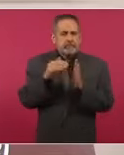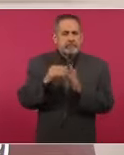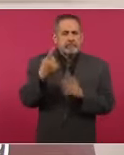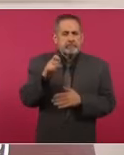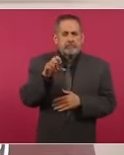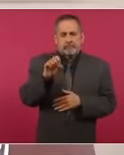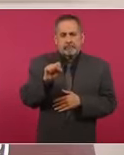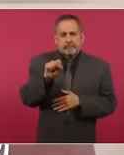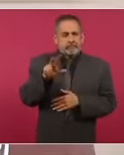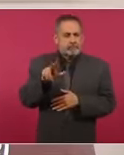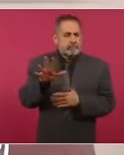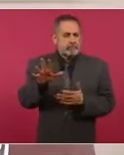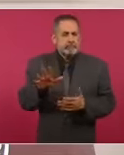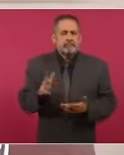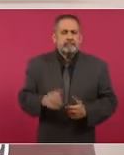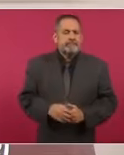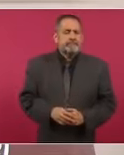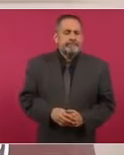ochenta y seis.